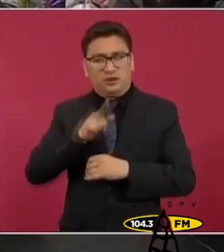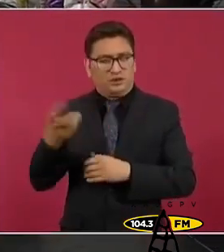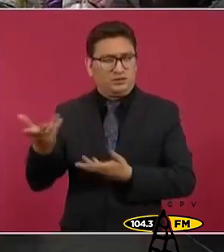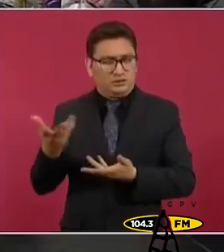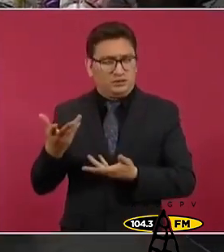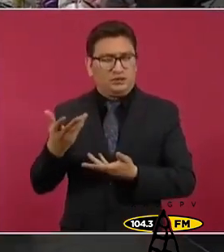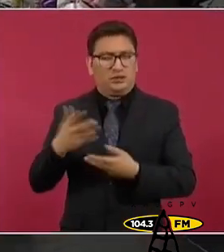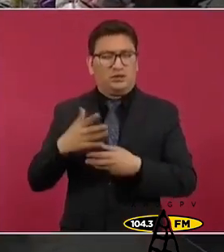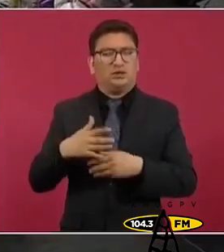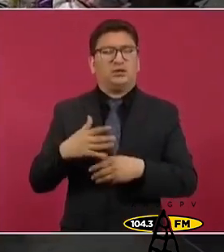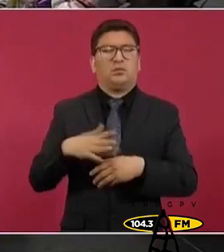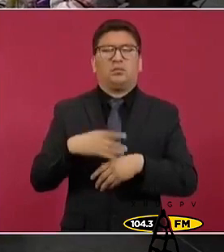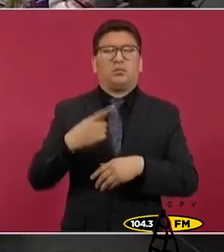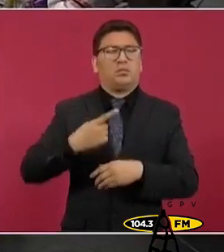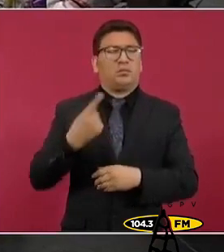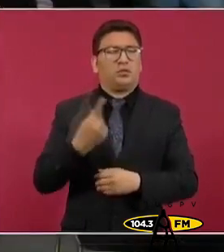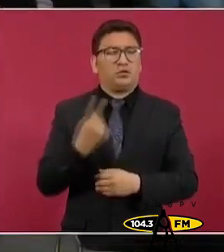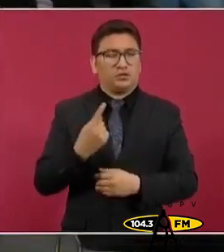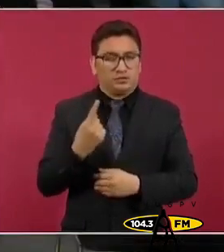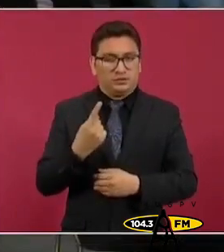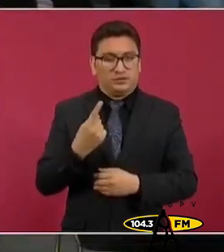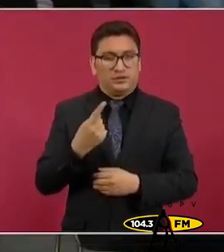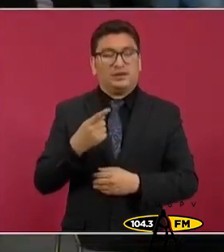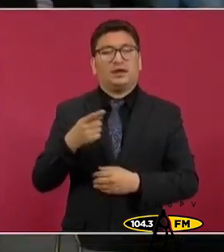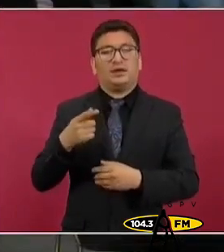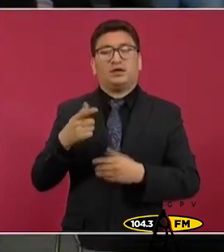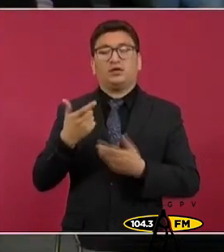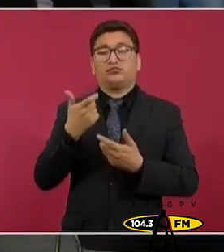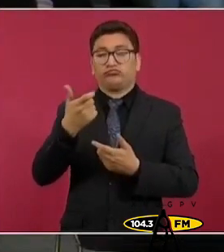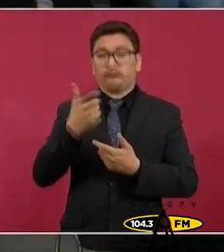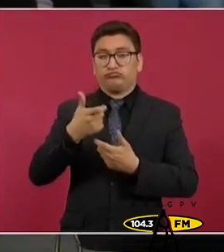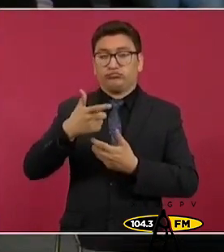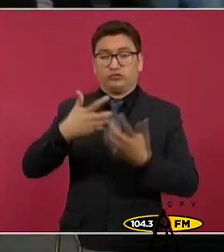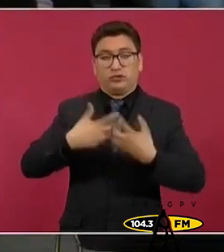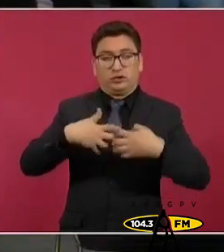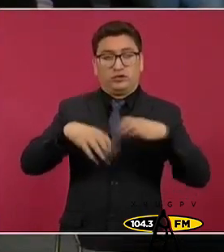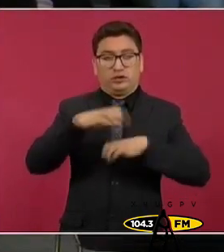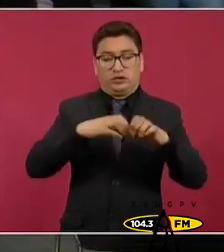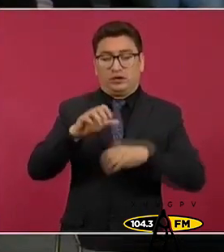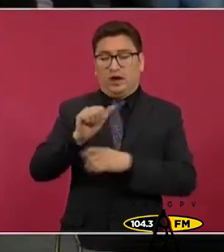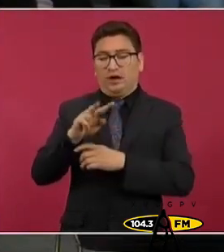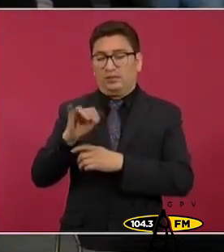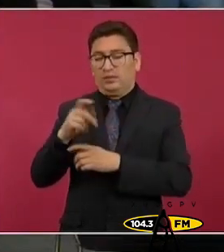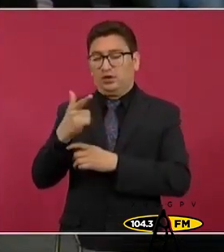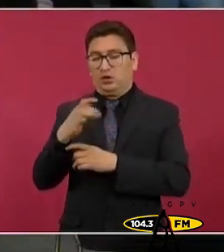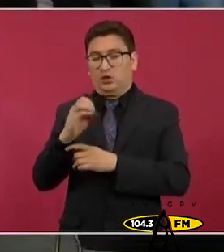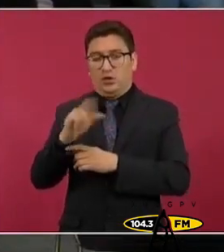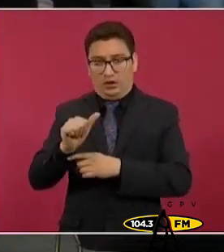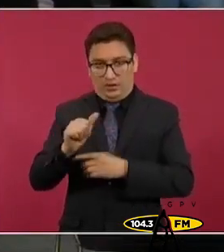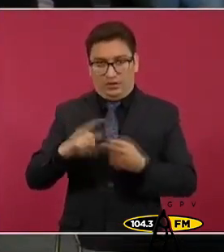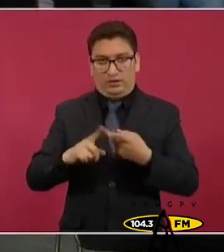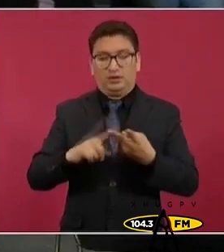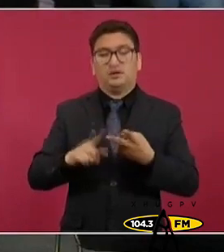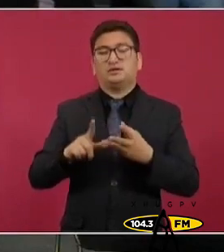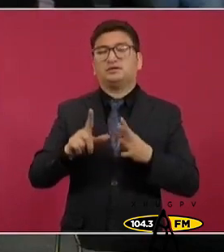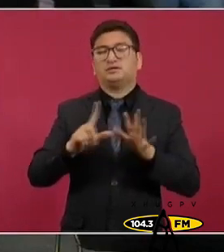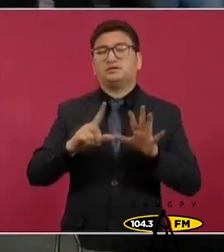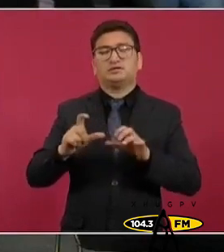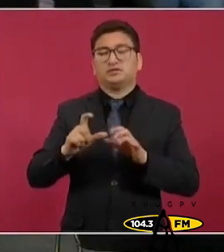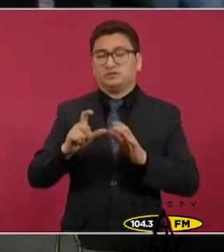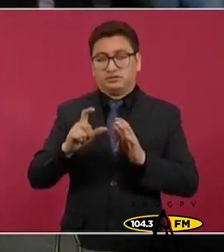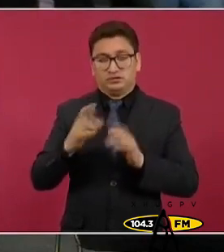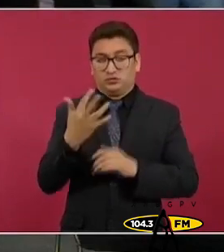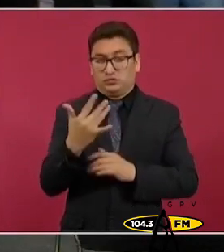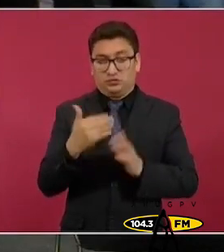se dio a conocer el desfalco de aproximadamente 2 mil millones de pesos al fondo del Instituto de